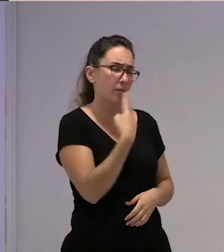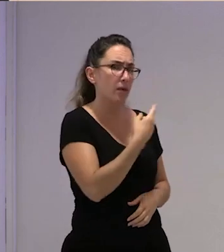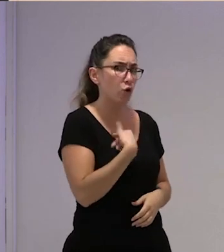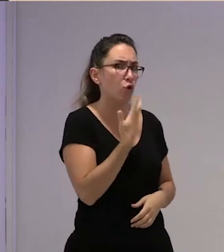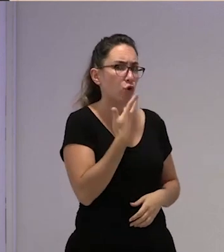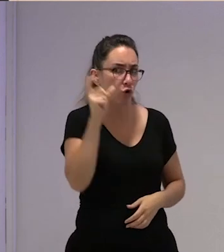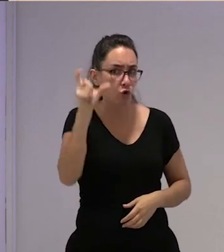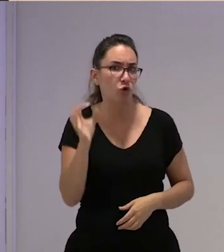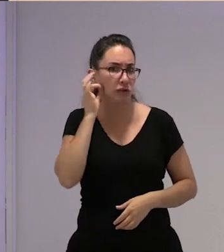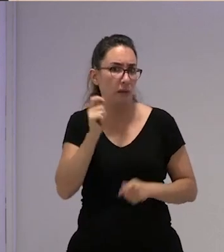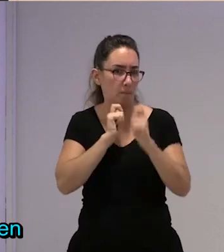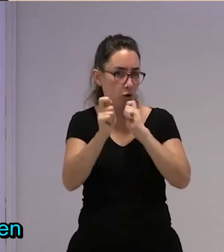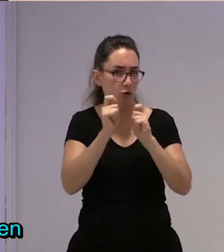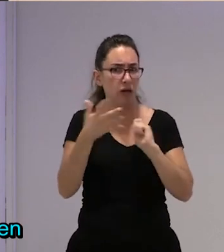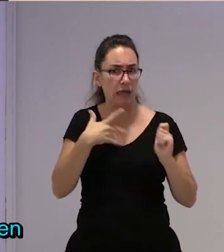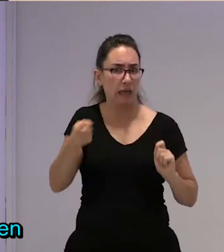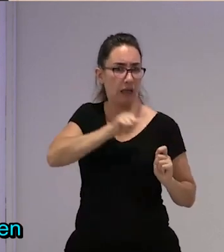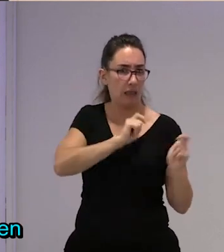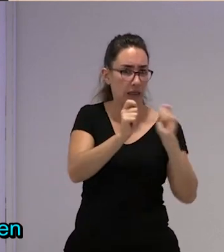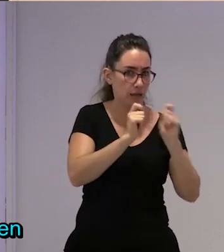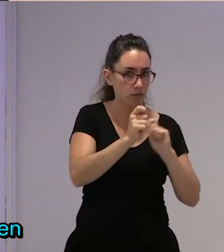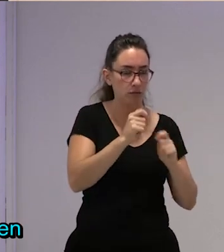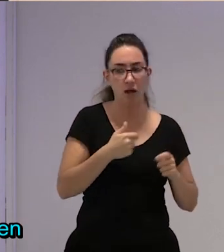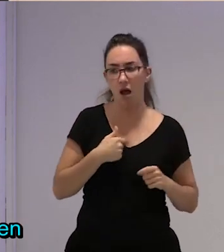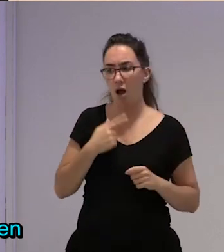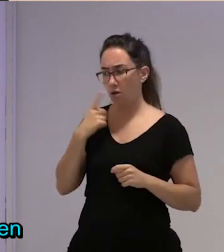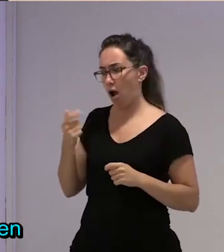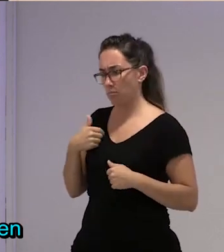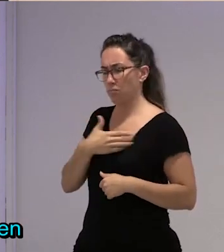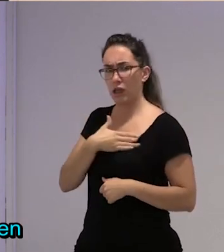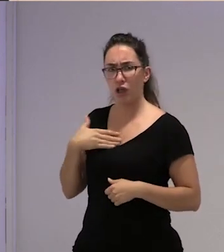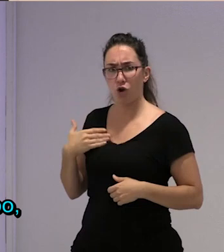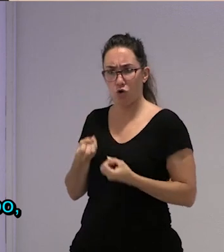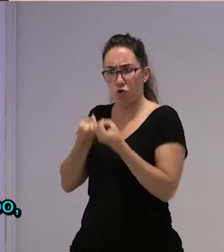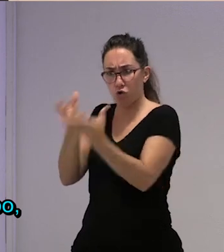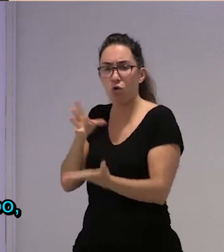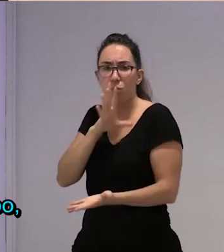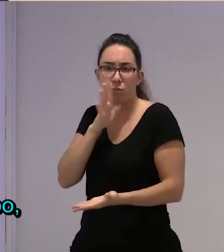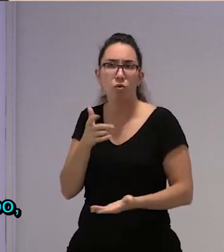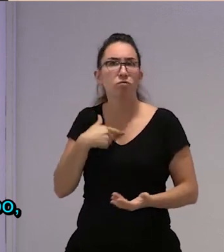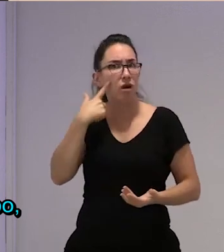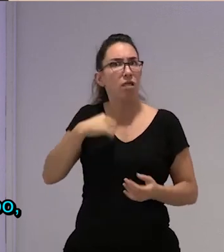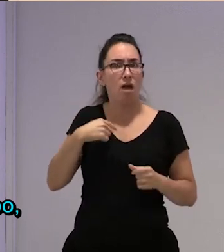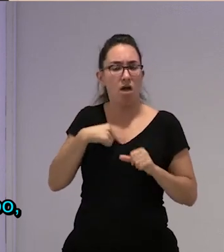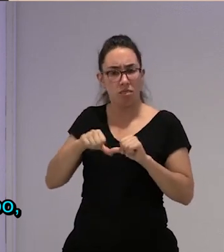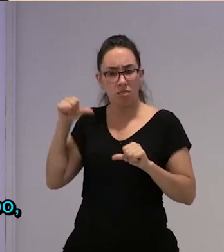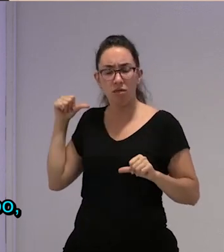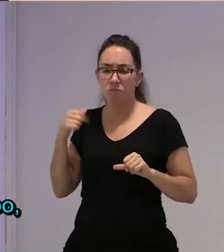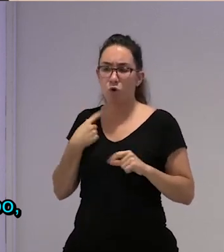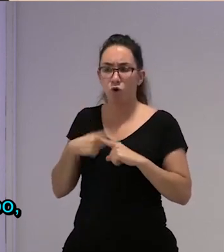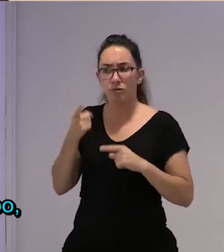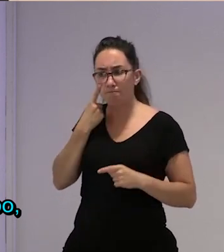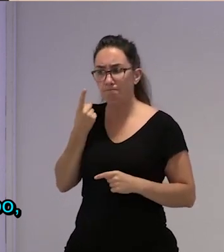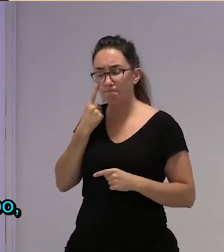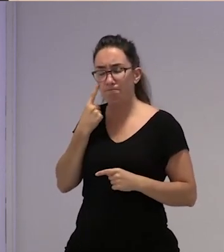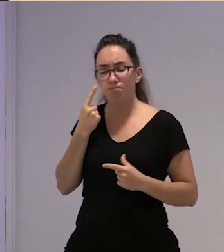periodista que nos quiere entrevistar y eso digo bueno vale que yo también tengo muchas ganas de hablar con alguien porque yo veo muchas cosas en el campo pero yo